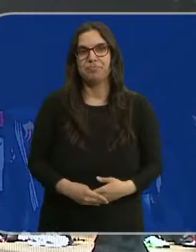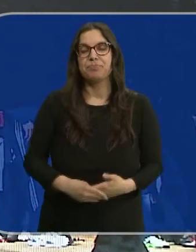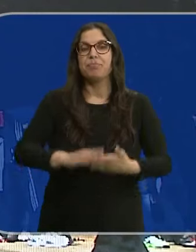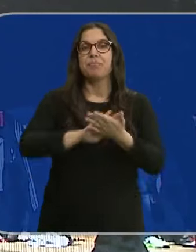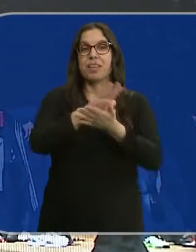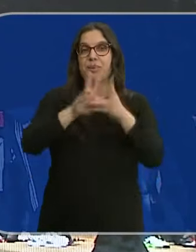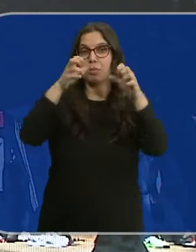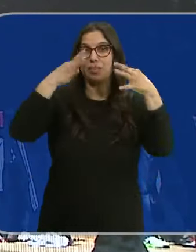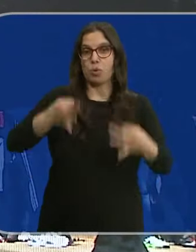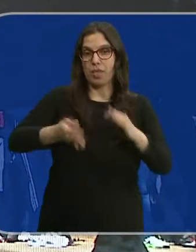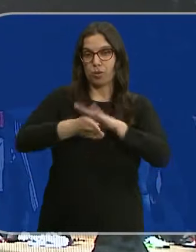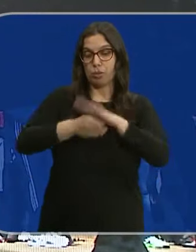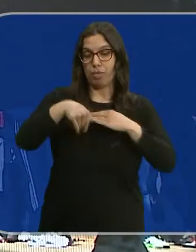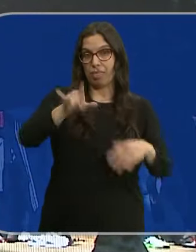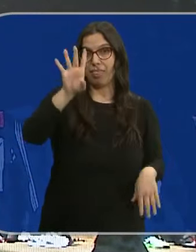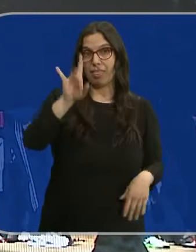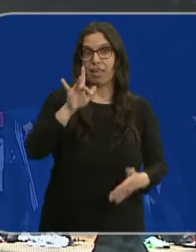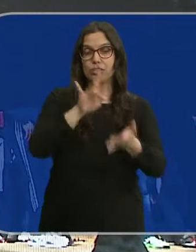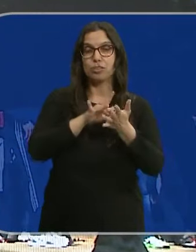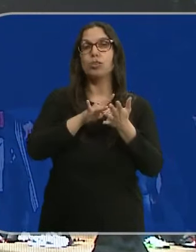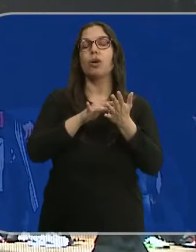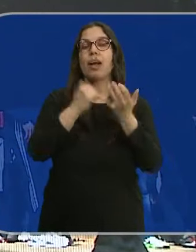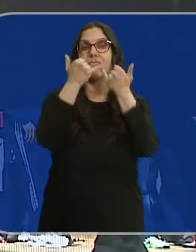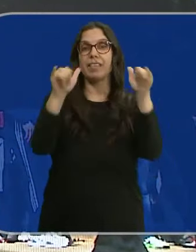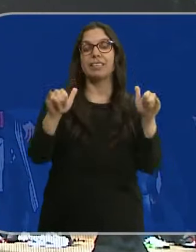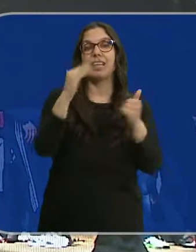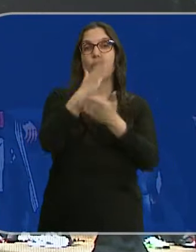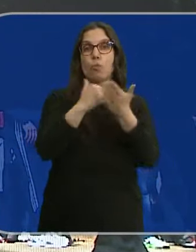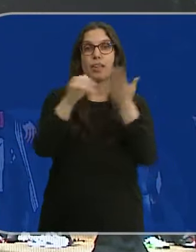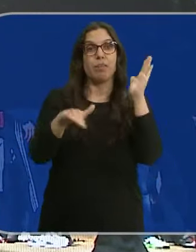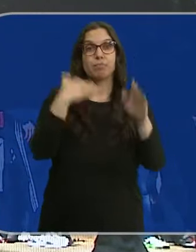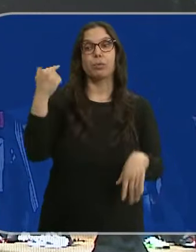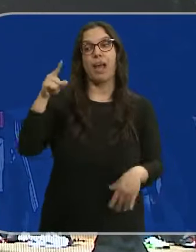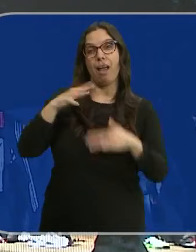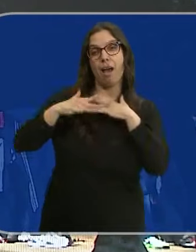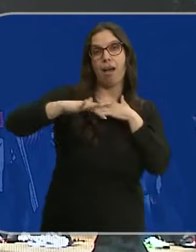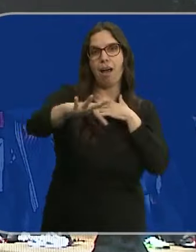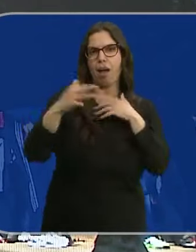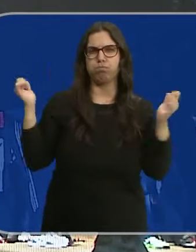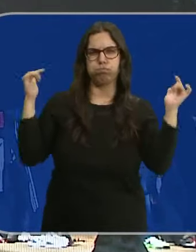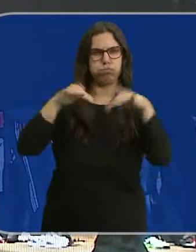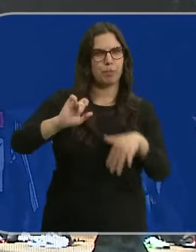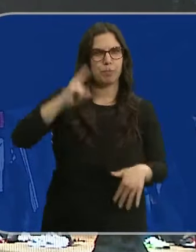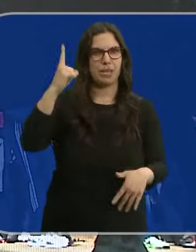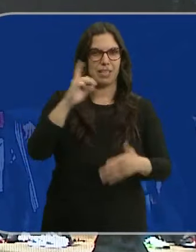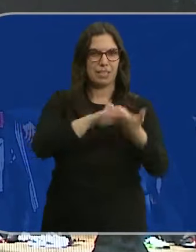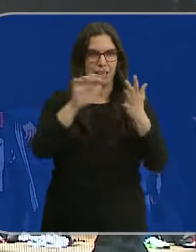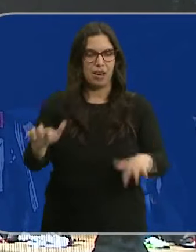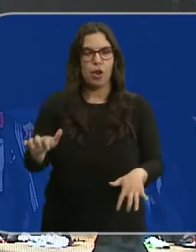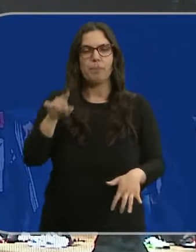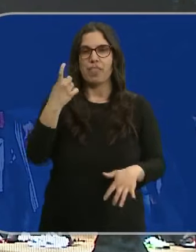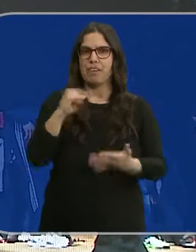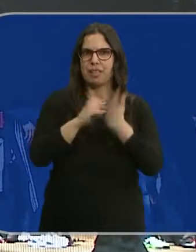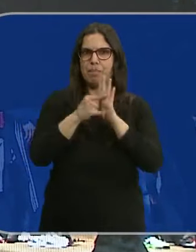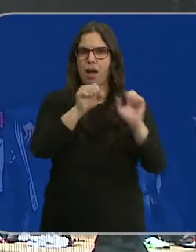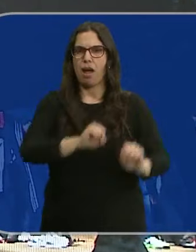seguimos hablando de seguridad. Faltan 15 días para la celebración de Villalar. La fiesta en la campa es una de las más multitudinarias de la comunidad. Requiere